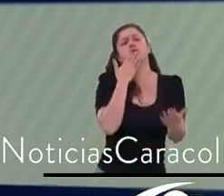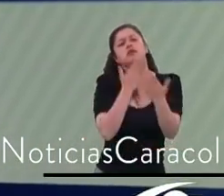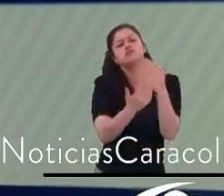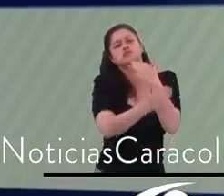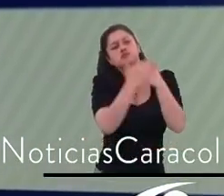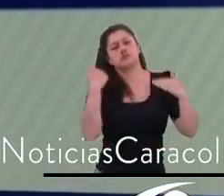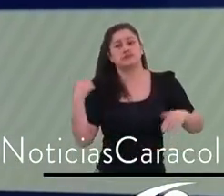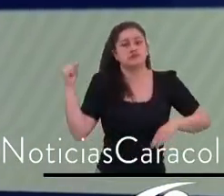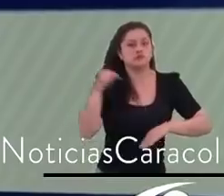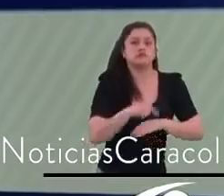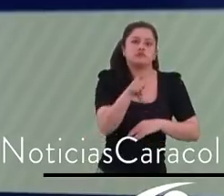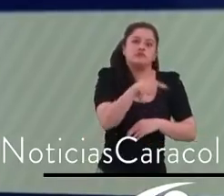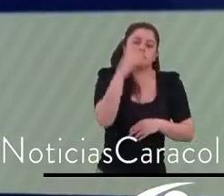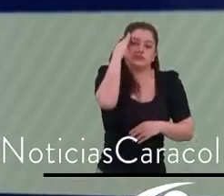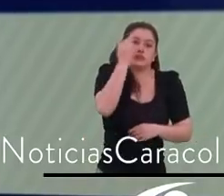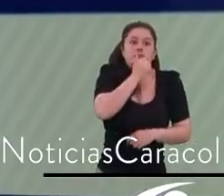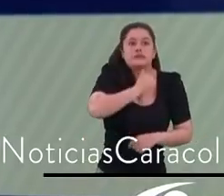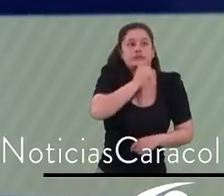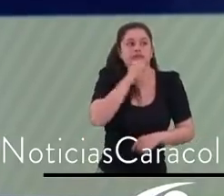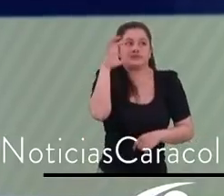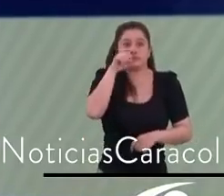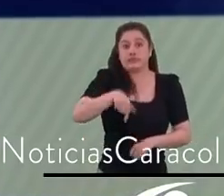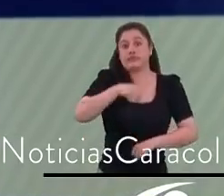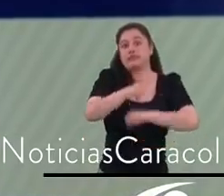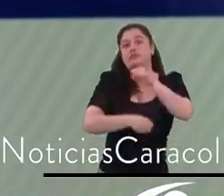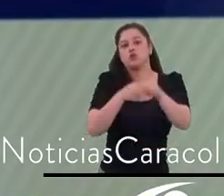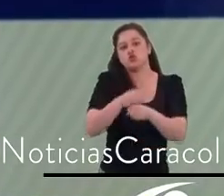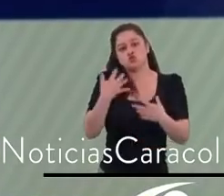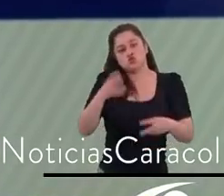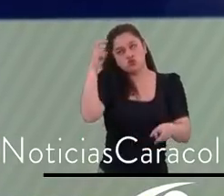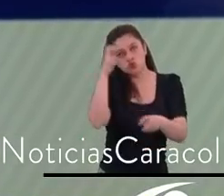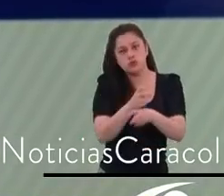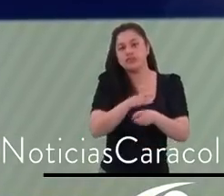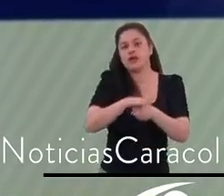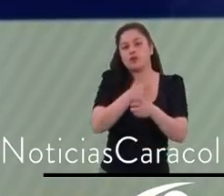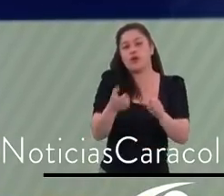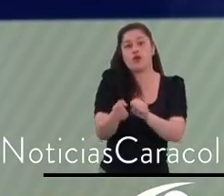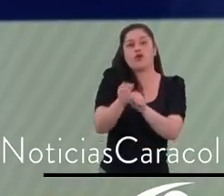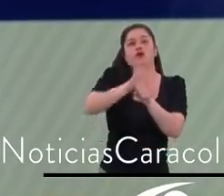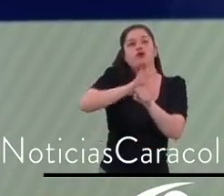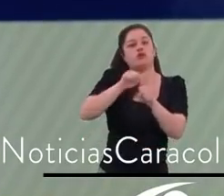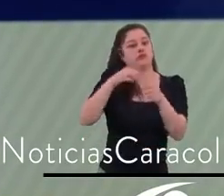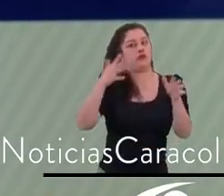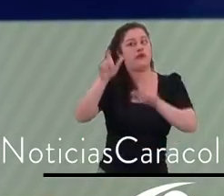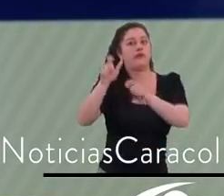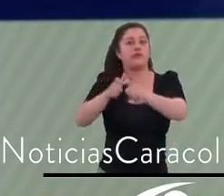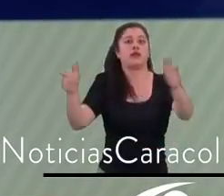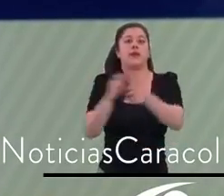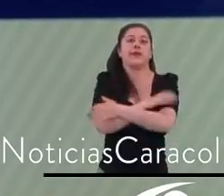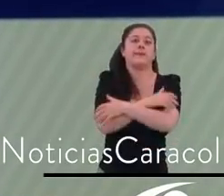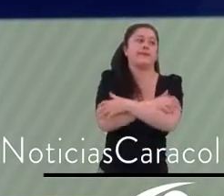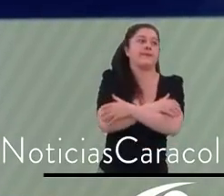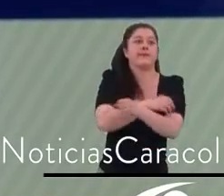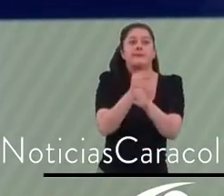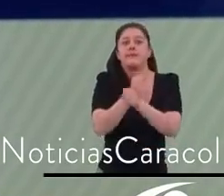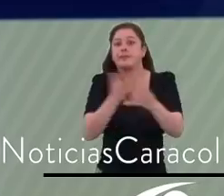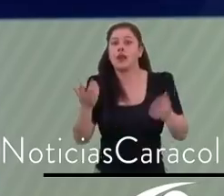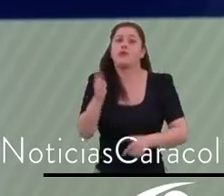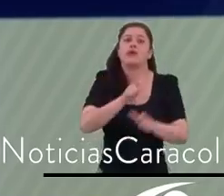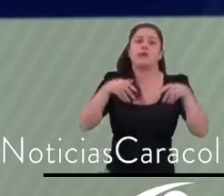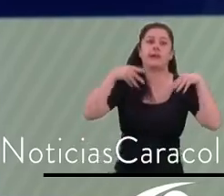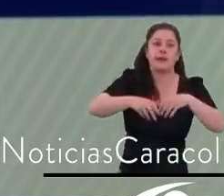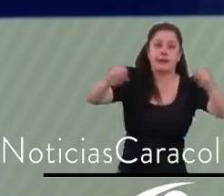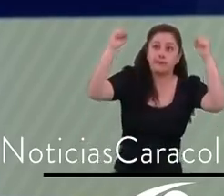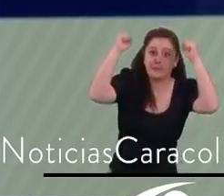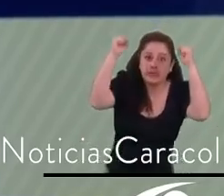muy difícil, tuvimos pandemia, tuvimos desempleo, tuvimos pobreza, tuvimos estallido social, pero poco a poco entre todos nos hemos cuidado, hemos